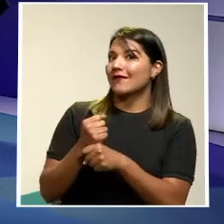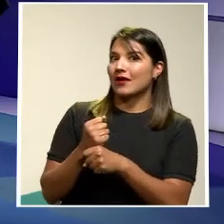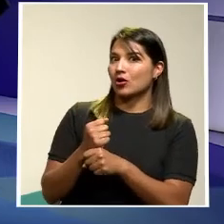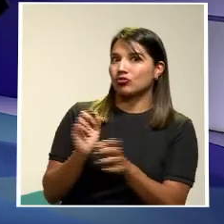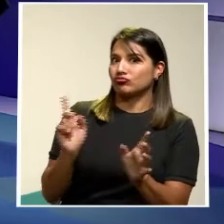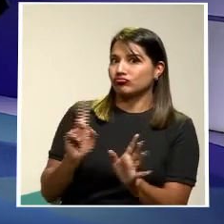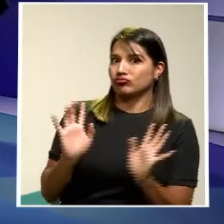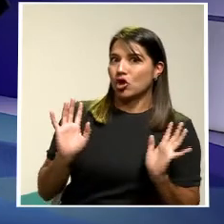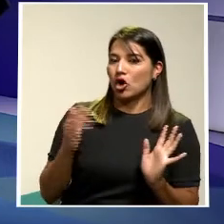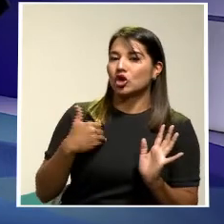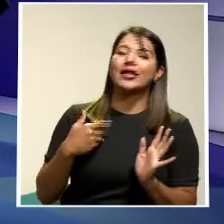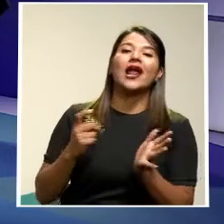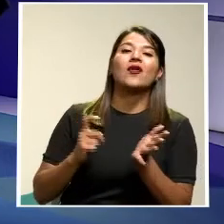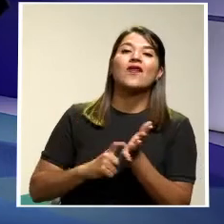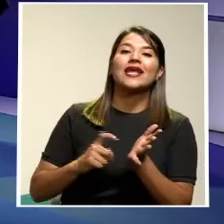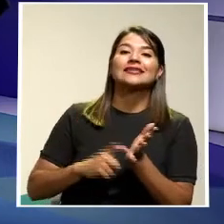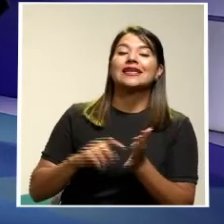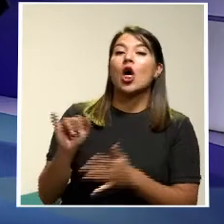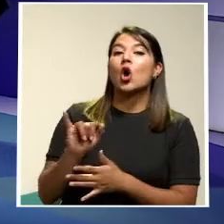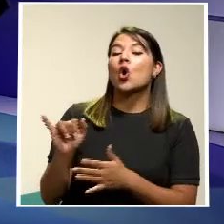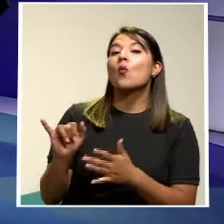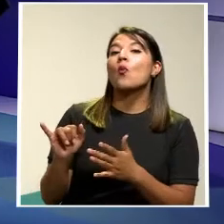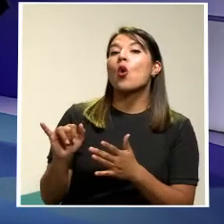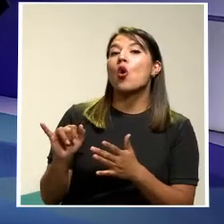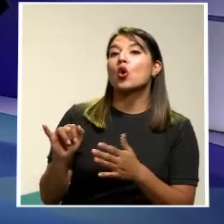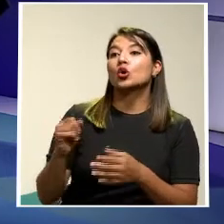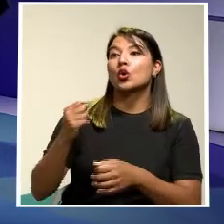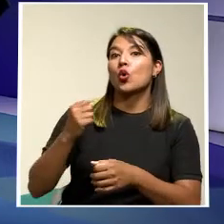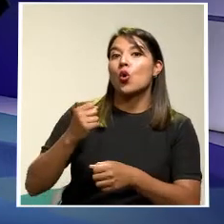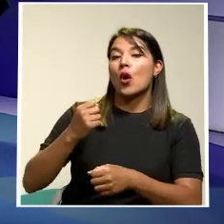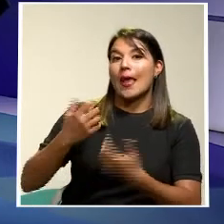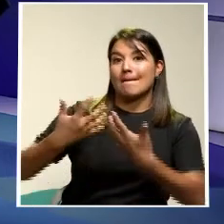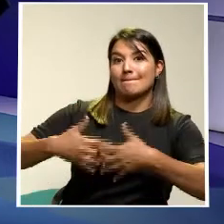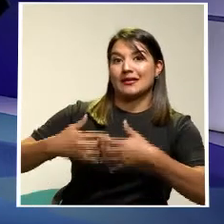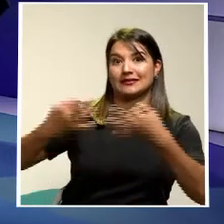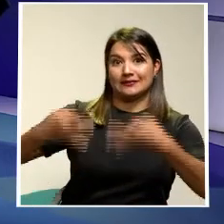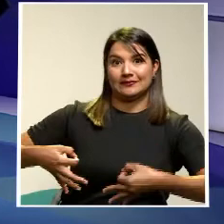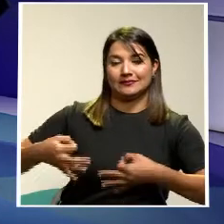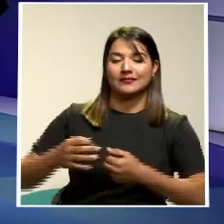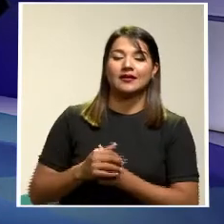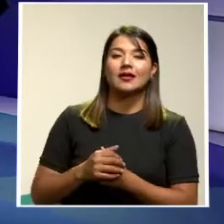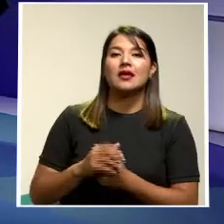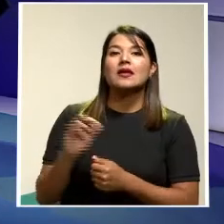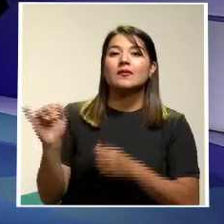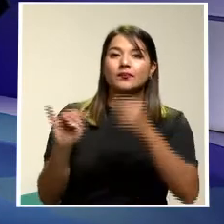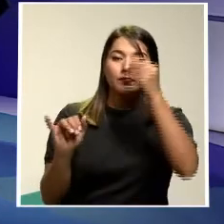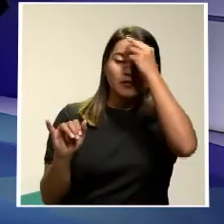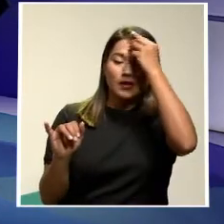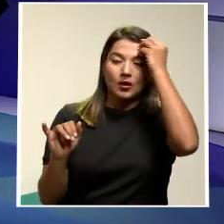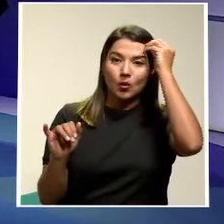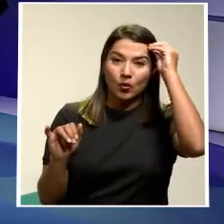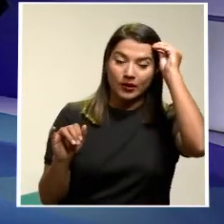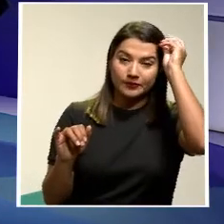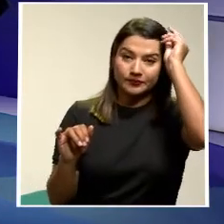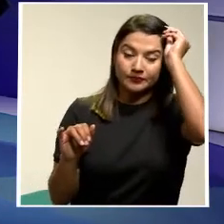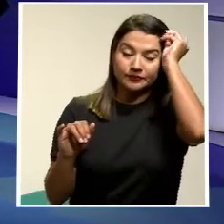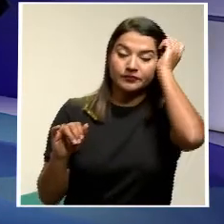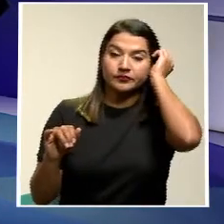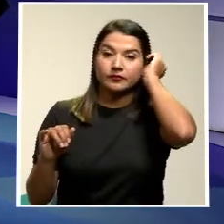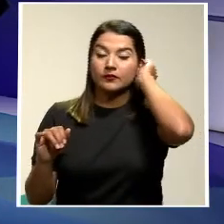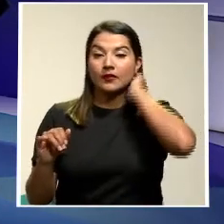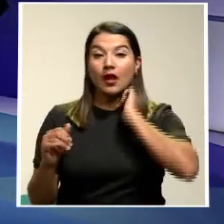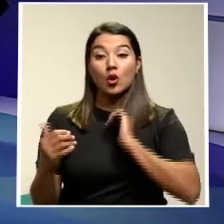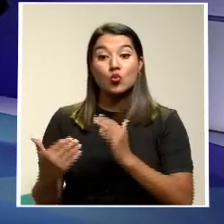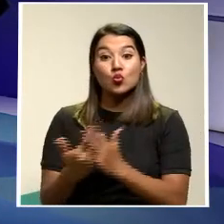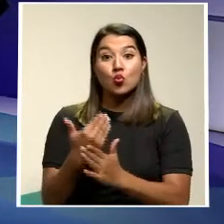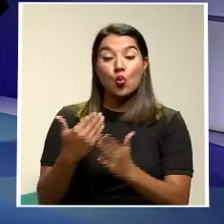Evidentemente el uso de las nuevas tecnologías Nos arroja también Ante un nuevo paradigma Que es ¿Cómo